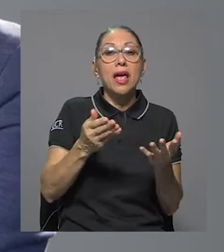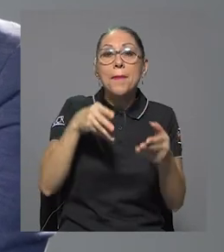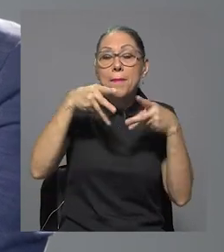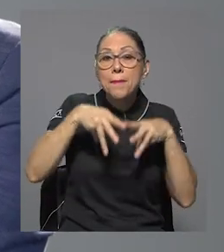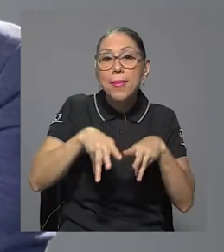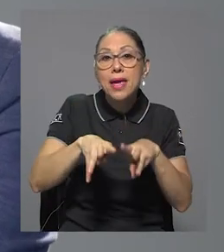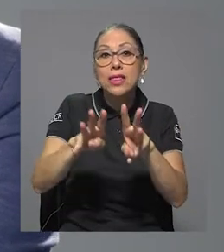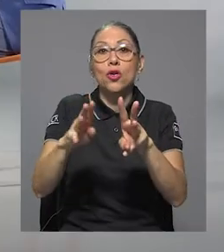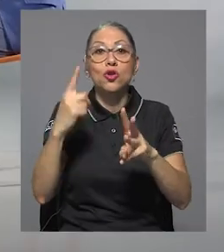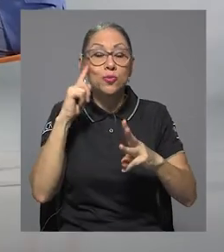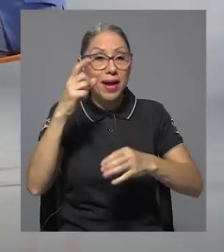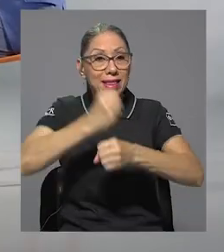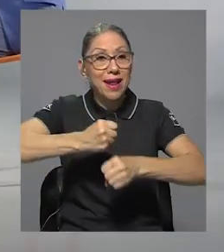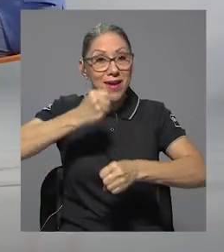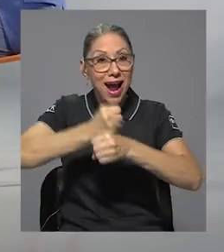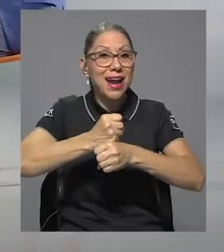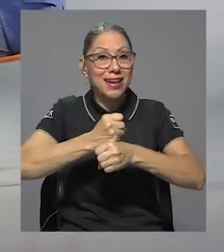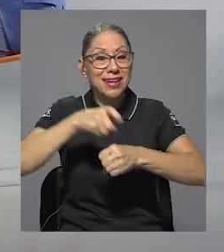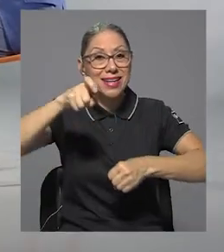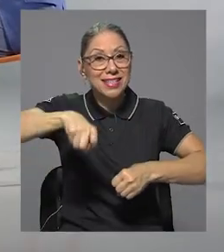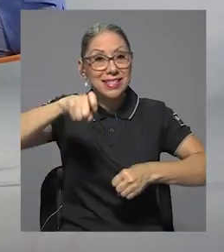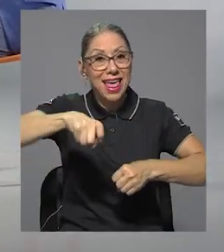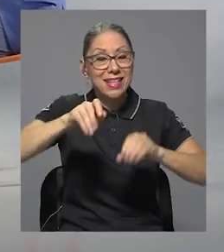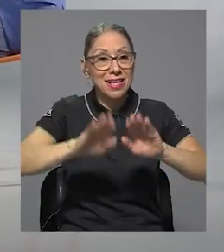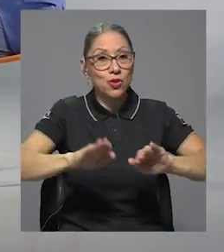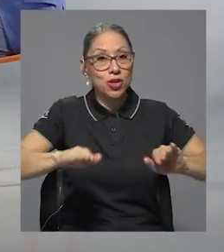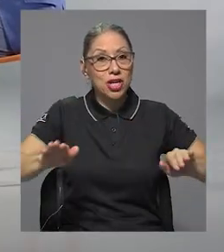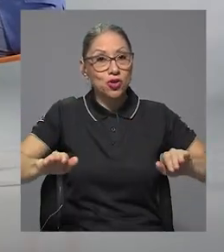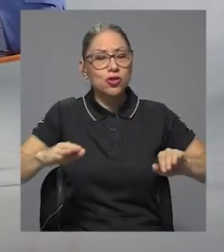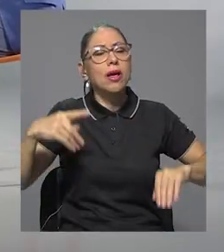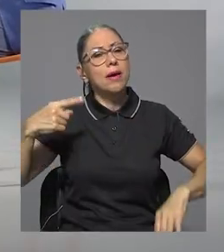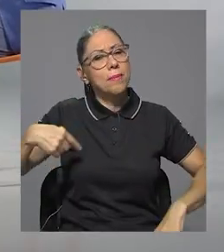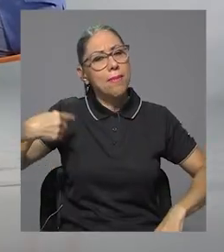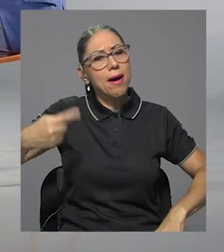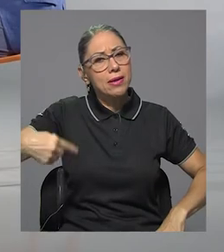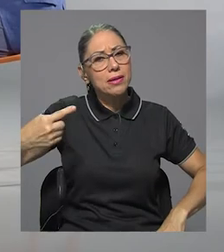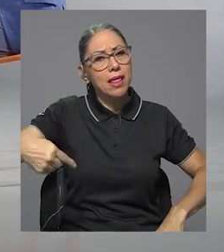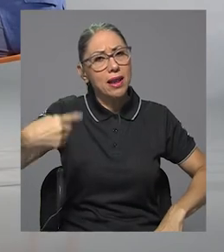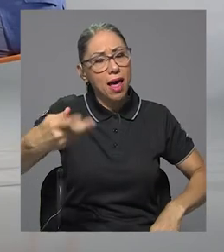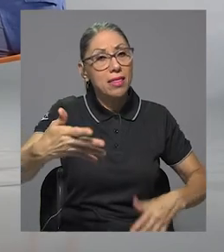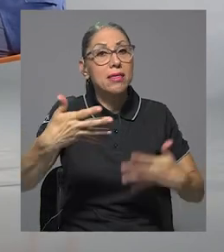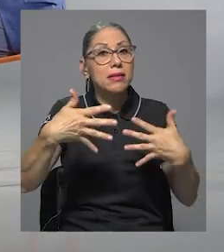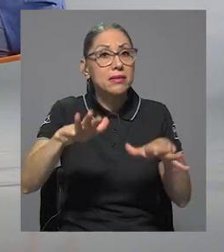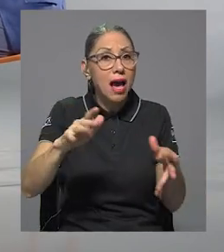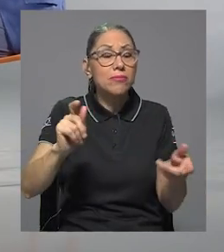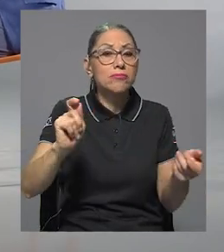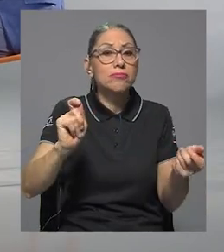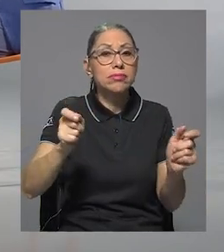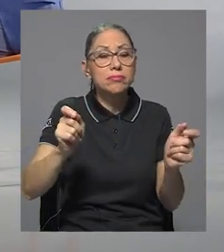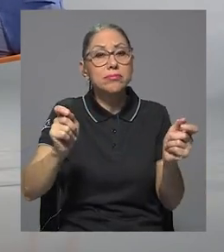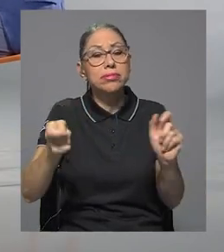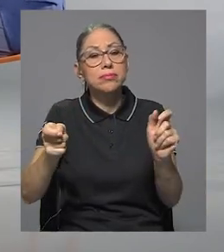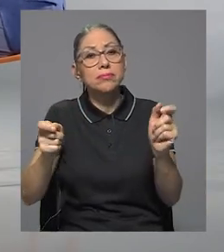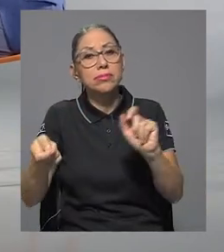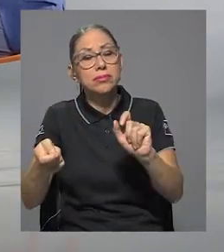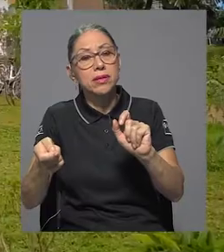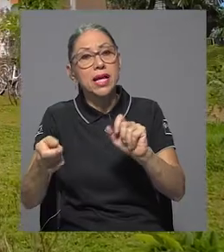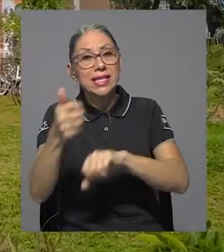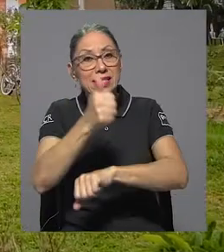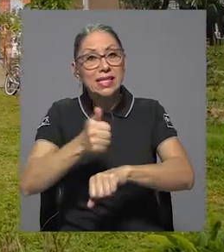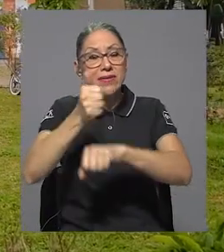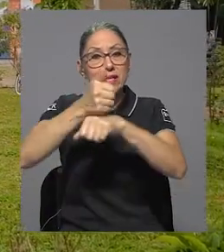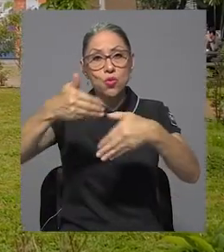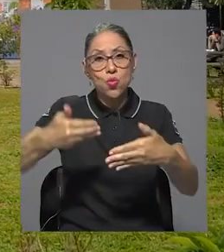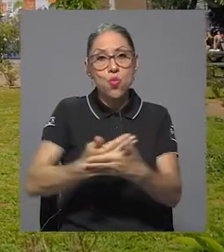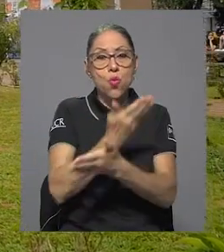atender las necesidades de los niños. Más adelante, conforme he pasado el tiempo, se ha realizado una reestructuración del plan de